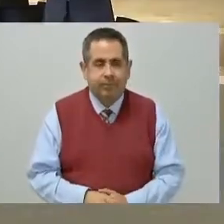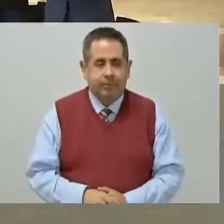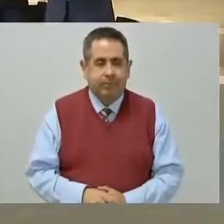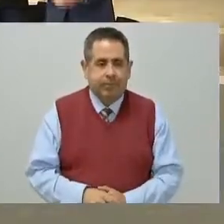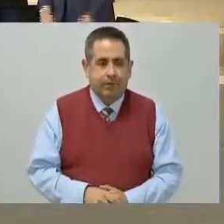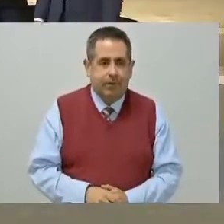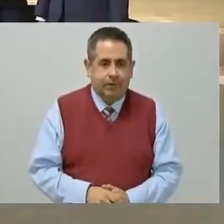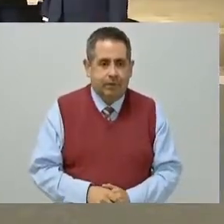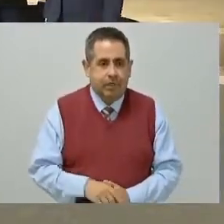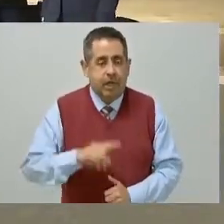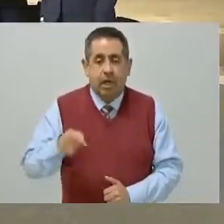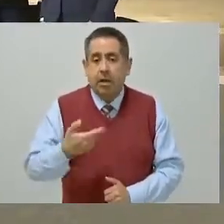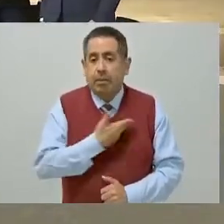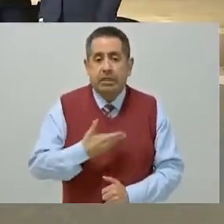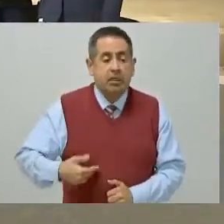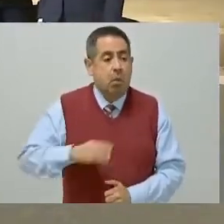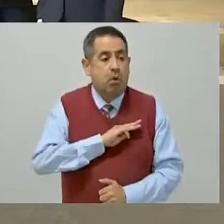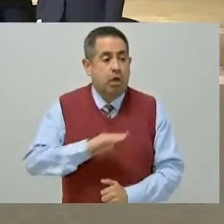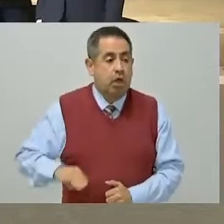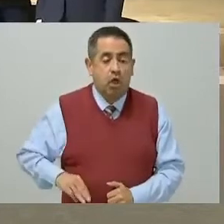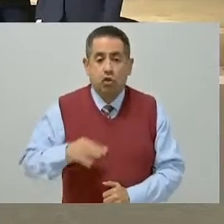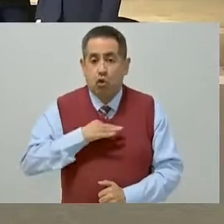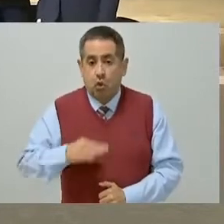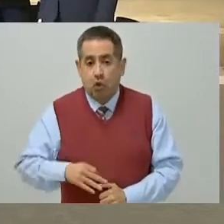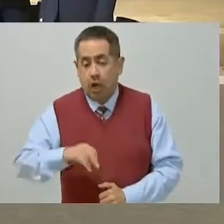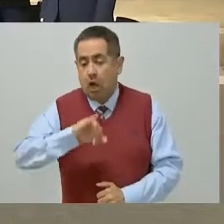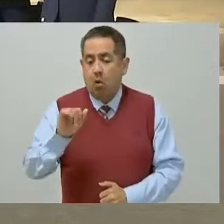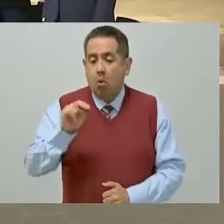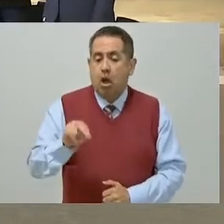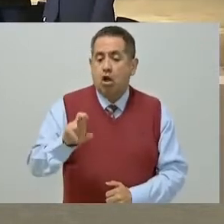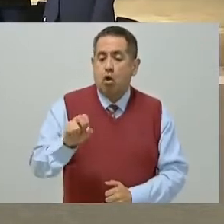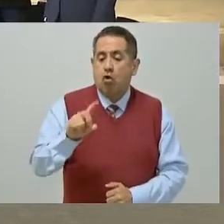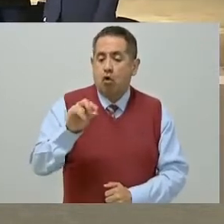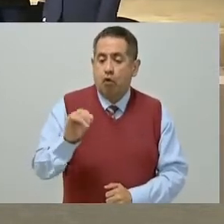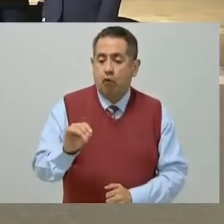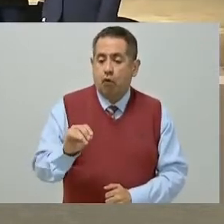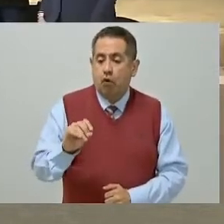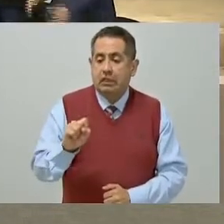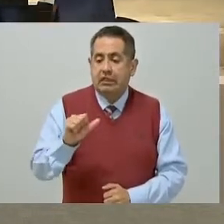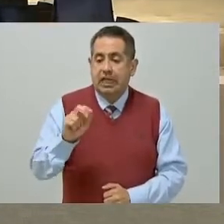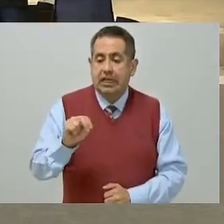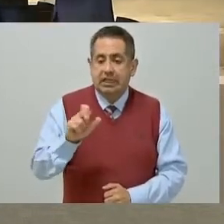El Presidente Municipal de Toluca, Juan Rodolfo Sánchez Gómez.